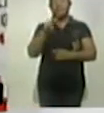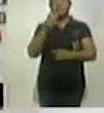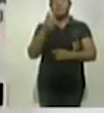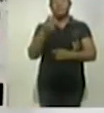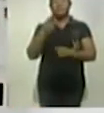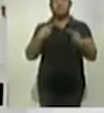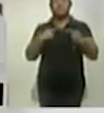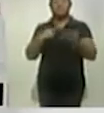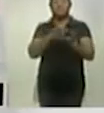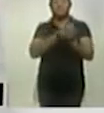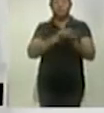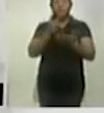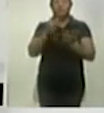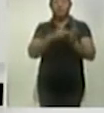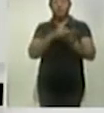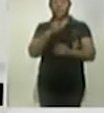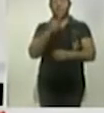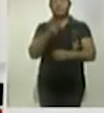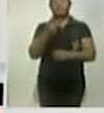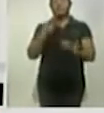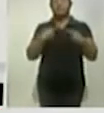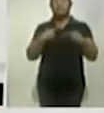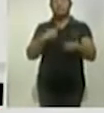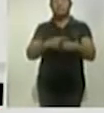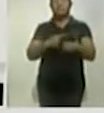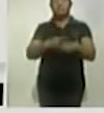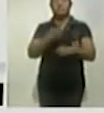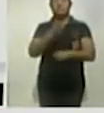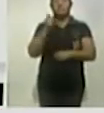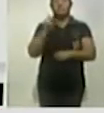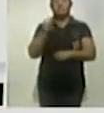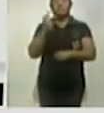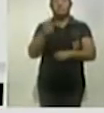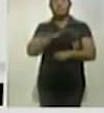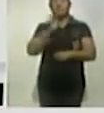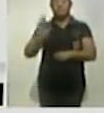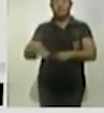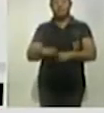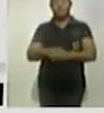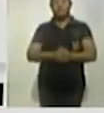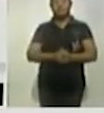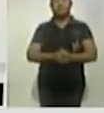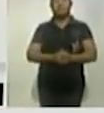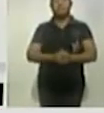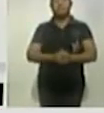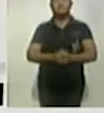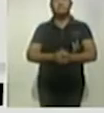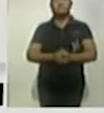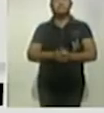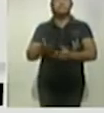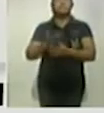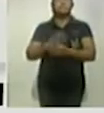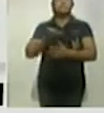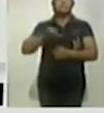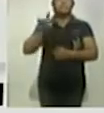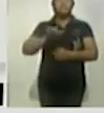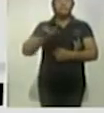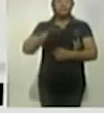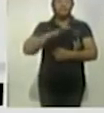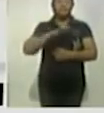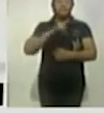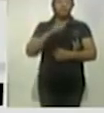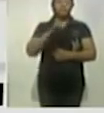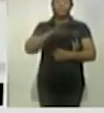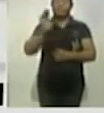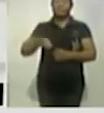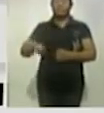recuperadas, dos mil dos casos positivos y doscientos sesenta y siete fallecimientos. Cabe señalar que este lunes se registró una defunción